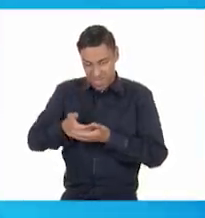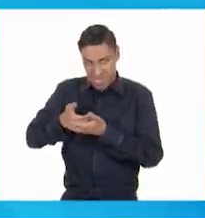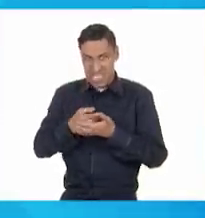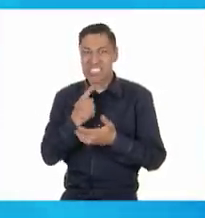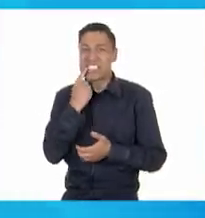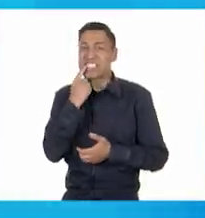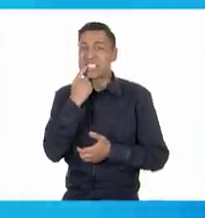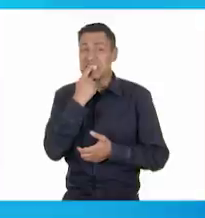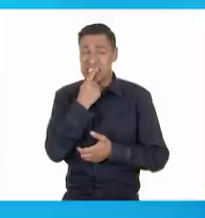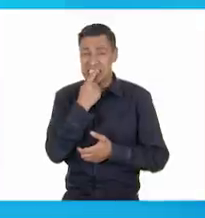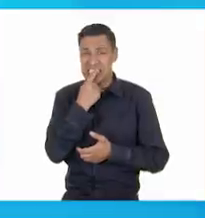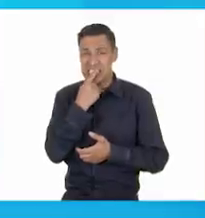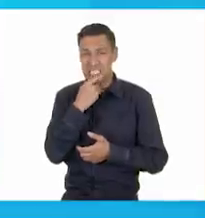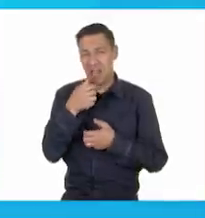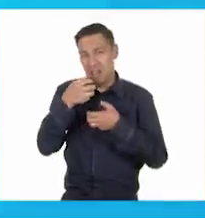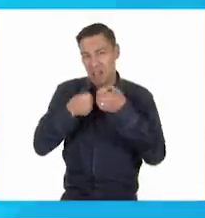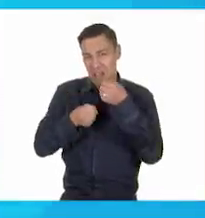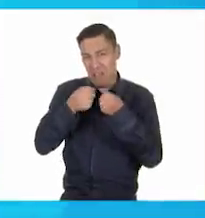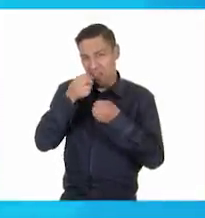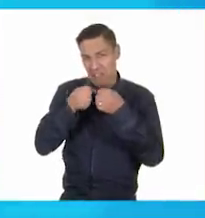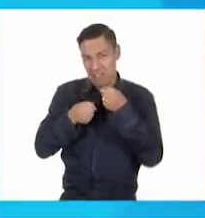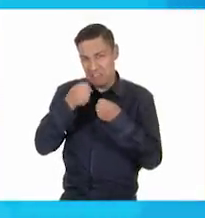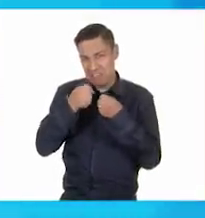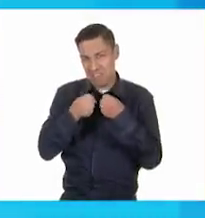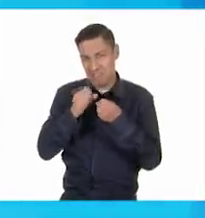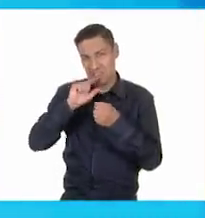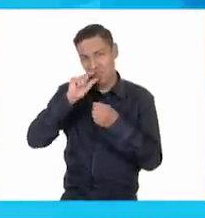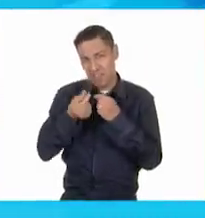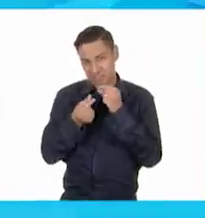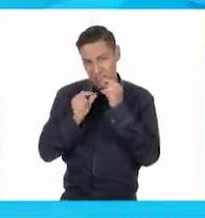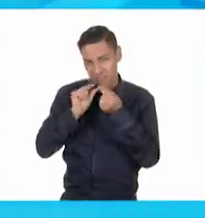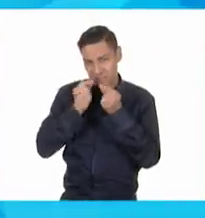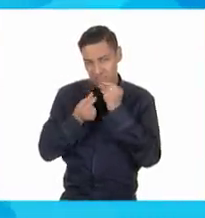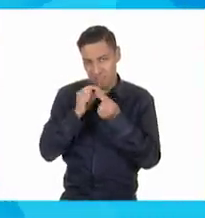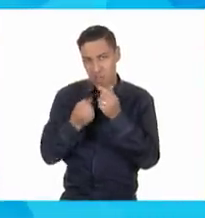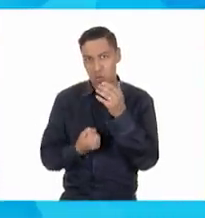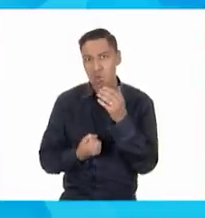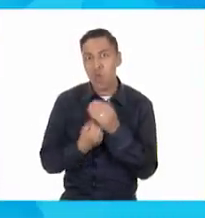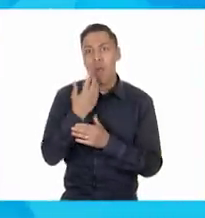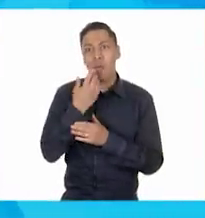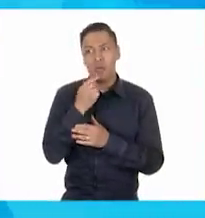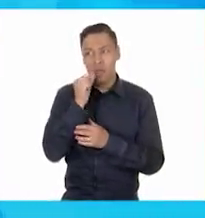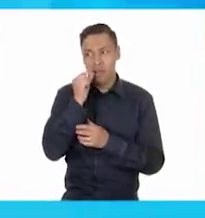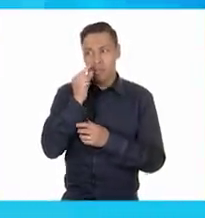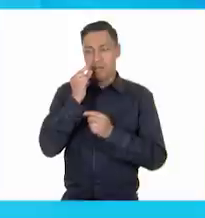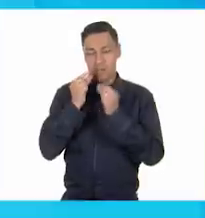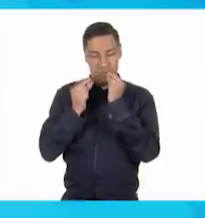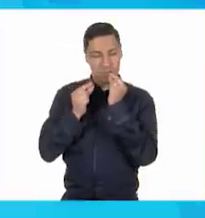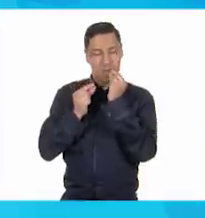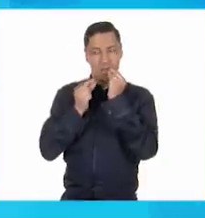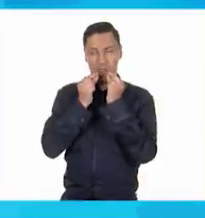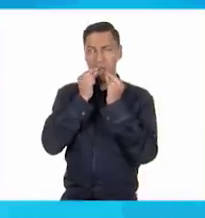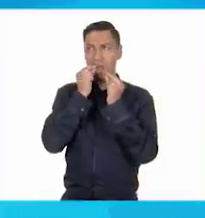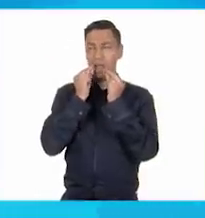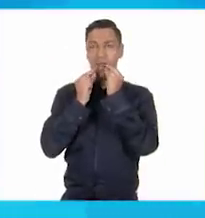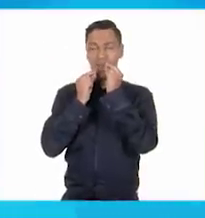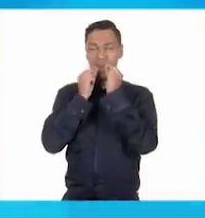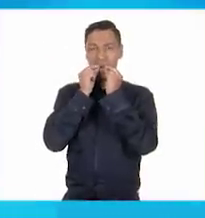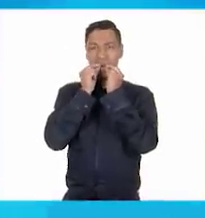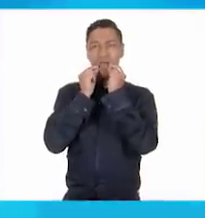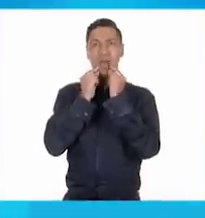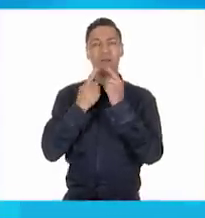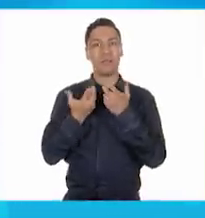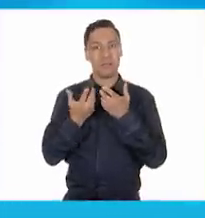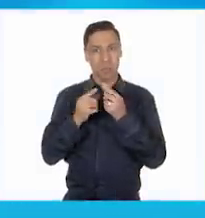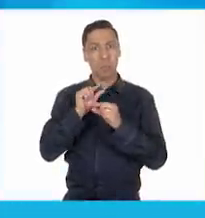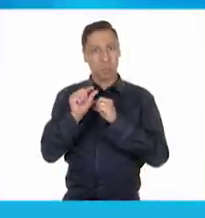Ahora se me están cayendo. Los dientes nuevos son más grandes. Se ajustan a mi cara a medida